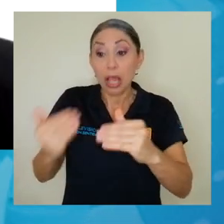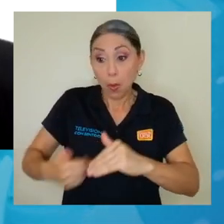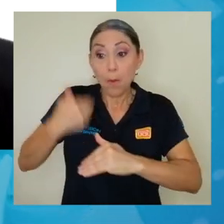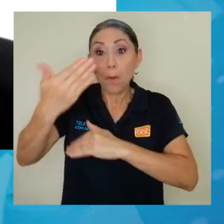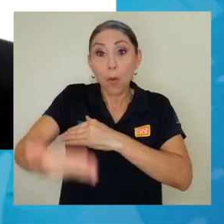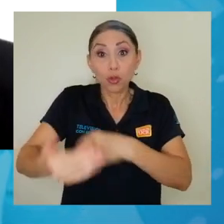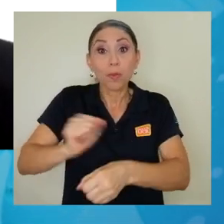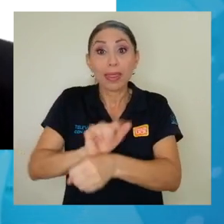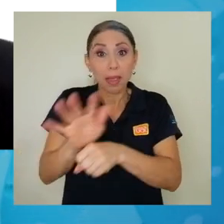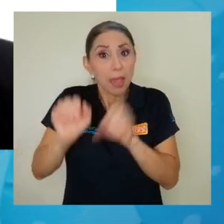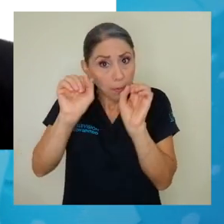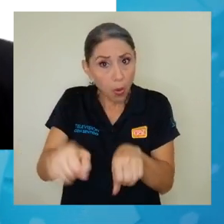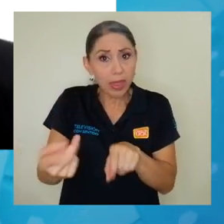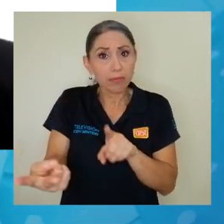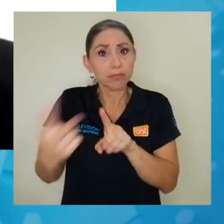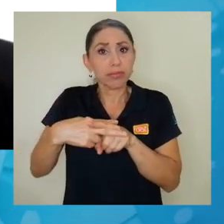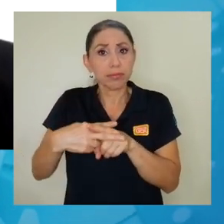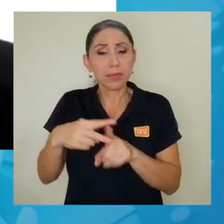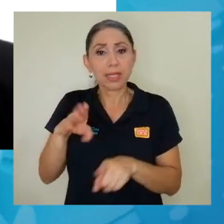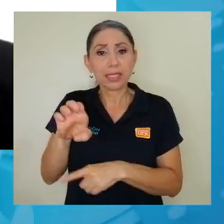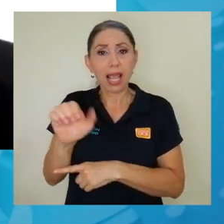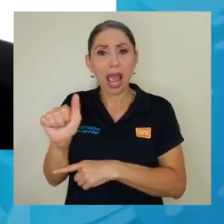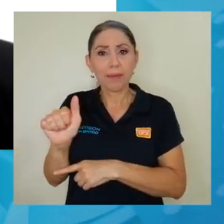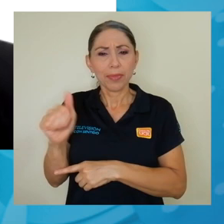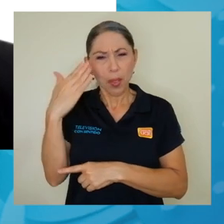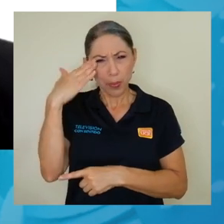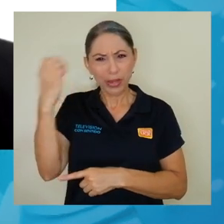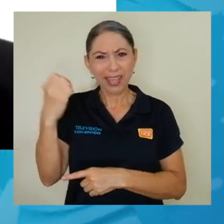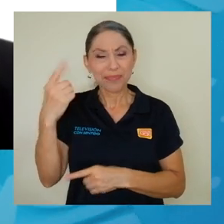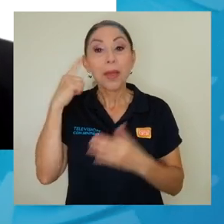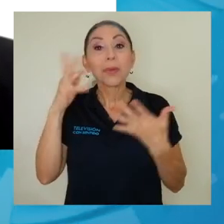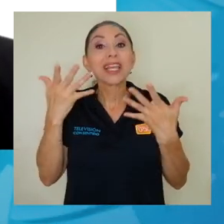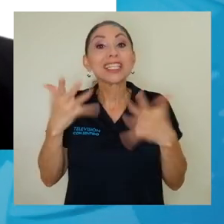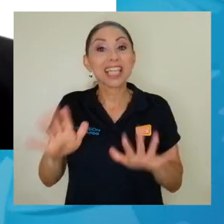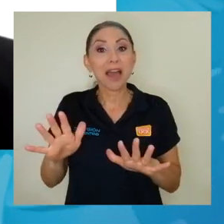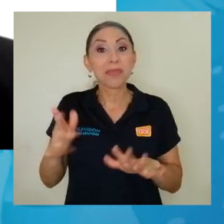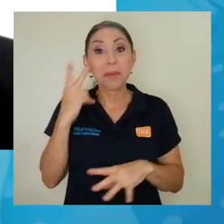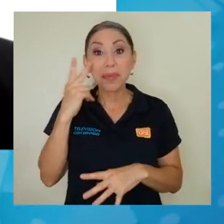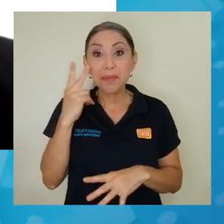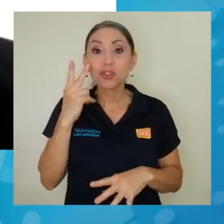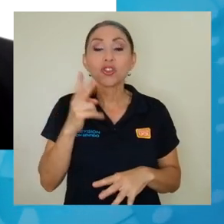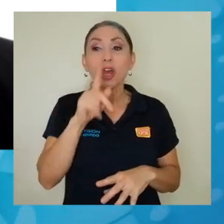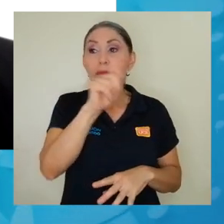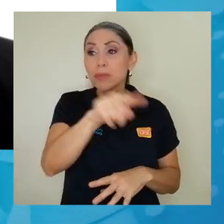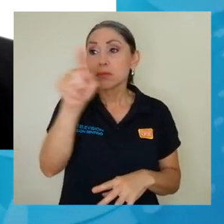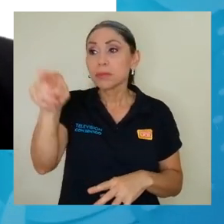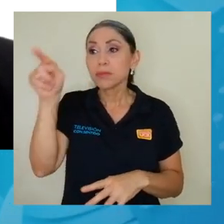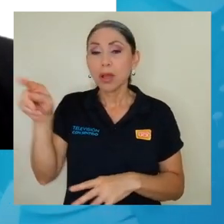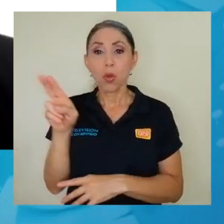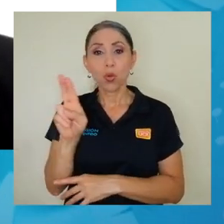pueden instaurar en el CEA. ¿Por qué esto? Porque ya visualizamos a través de la respuesta a las unidades académicas, pues